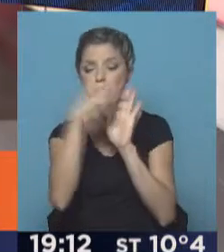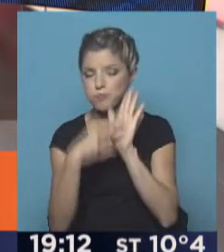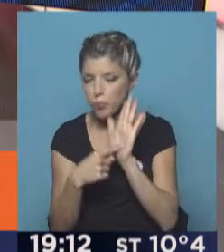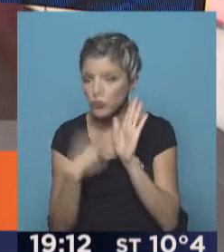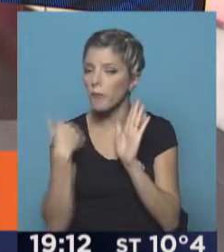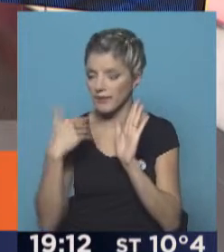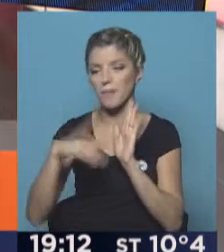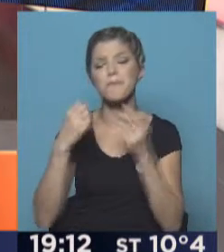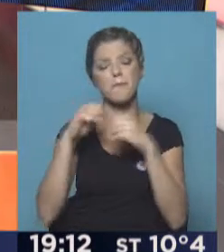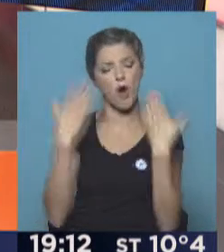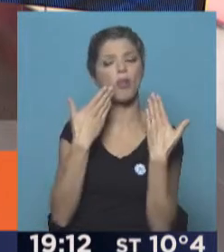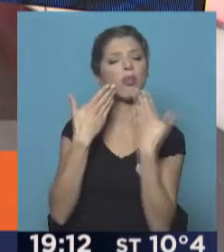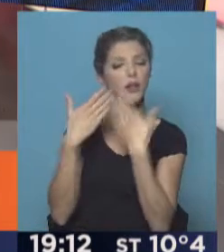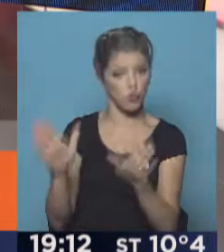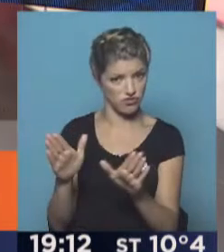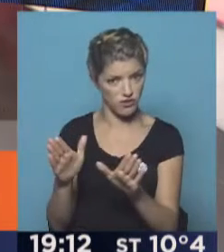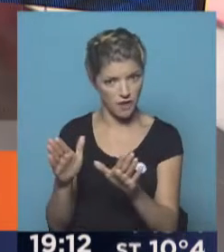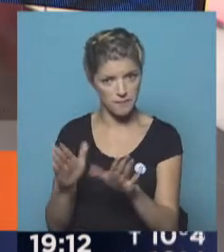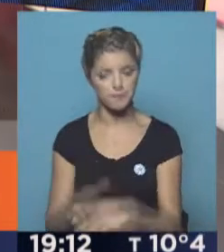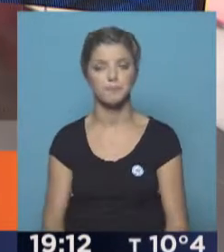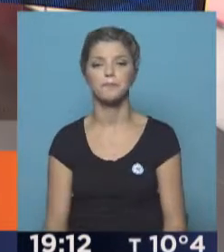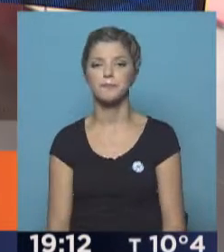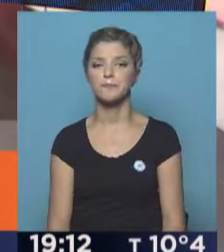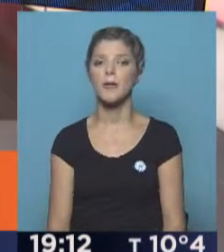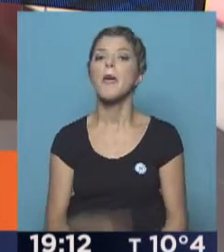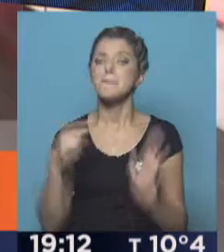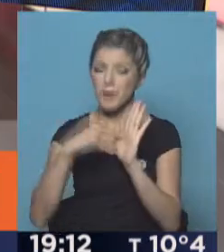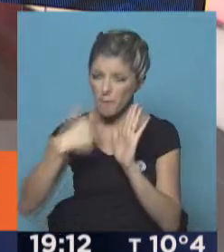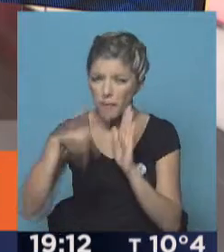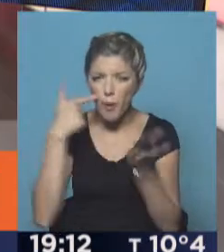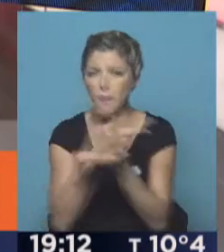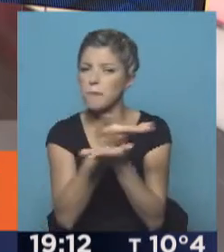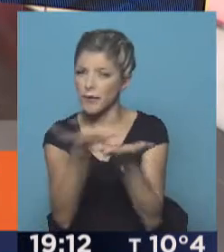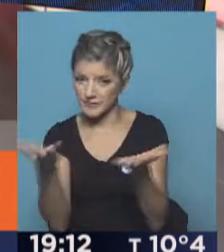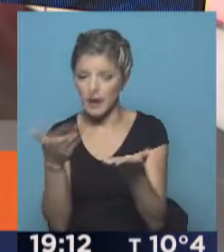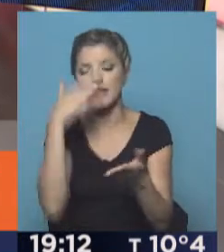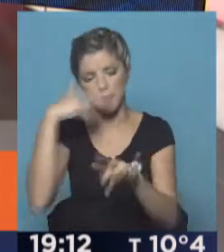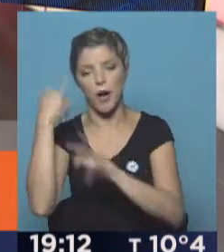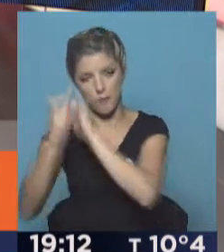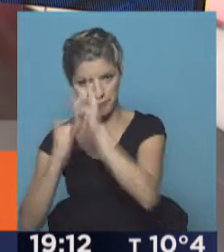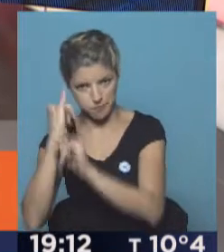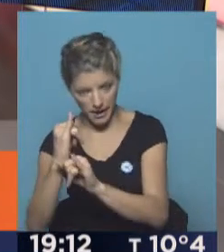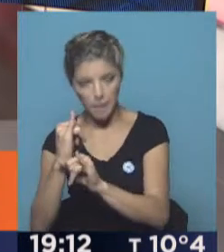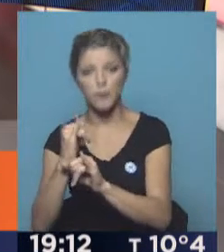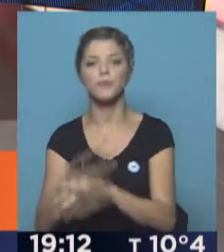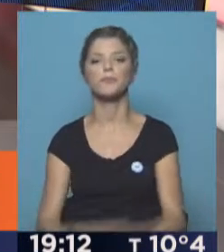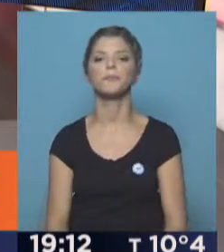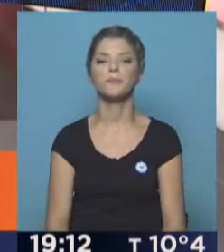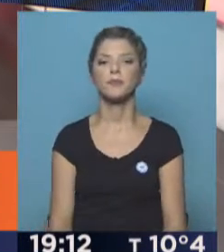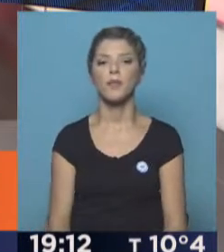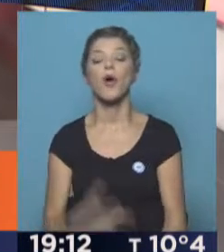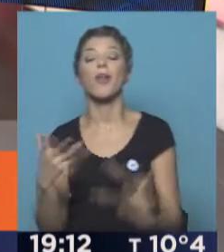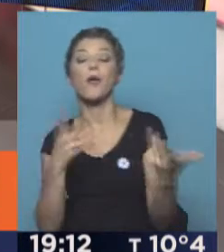cuales prefería dar un paso al costado. Sin embargo, lo que vamos a compartir ahora, antes de charlar con lo resbaladizo y lo